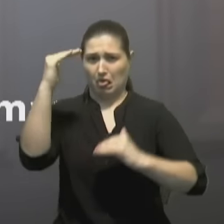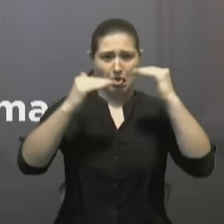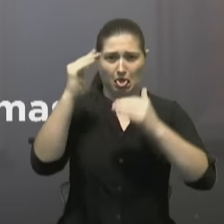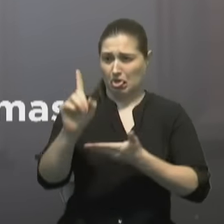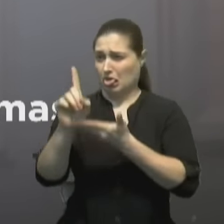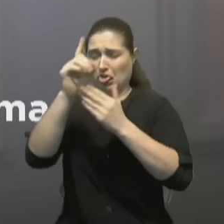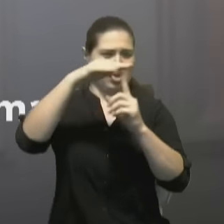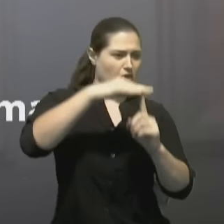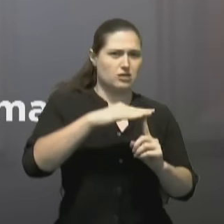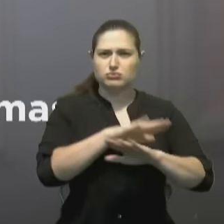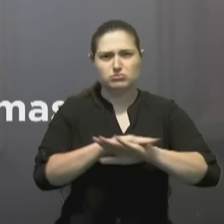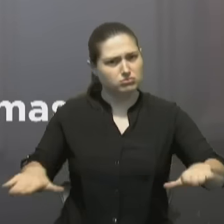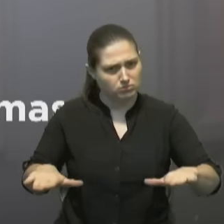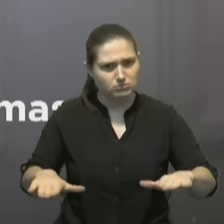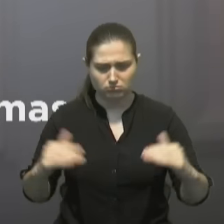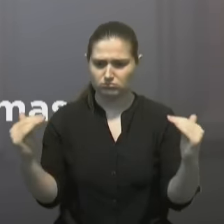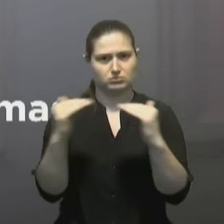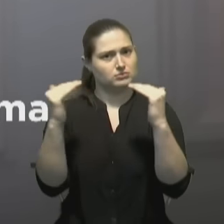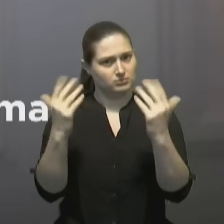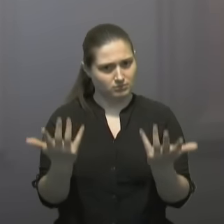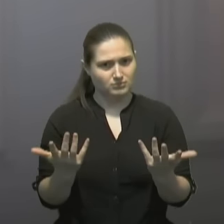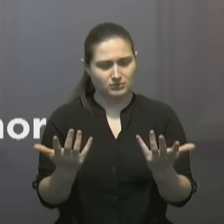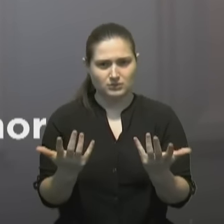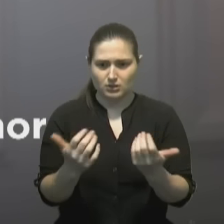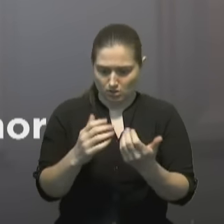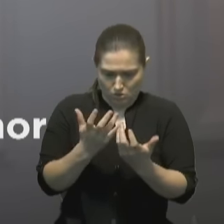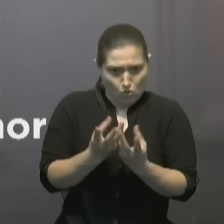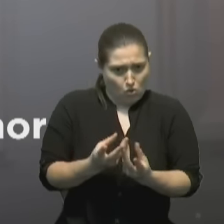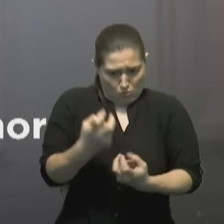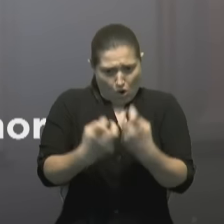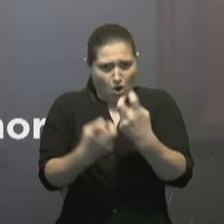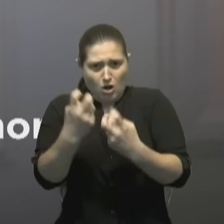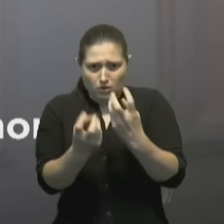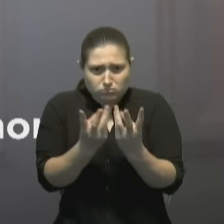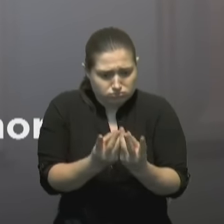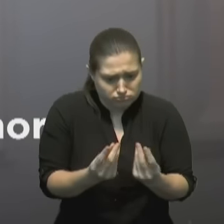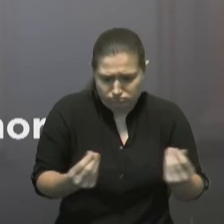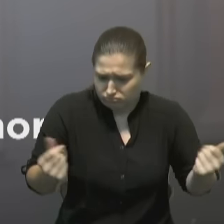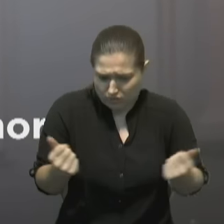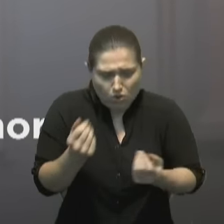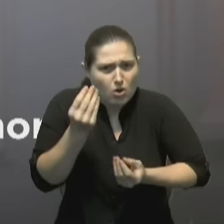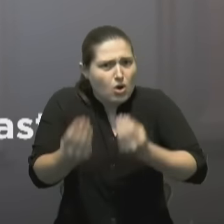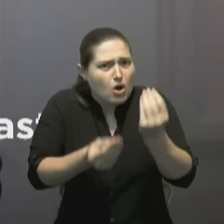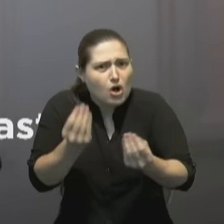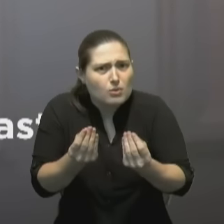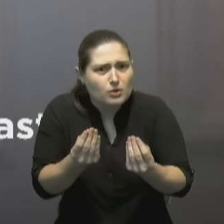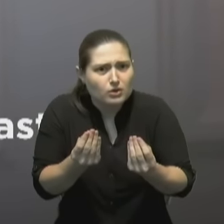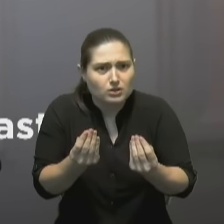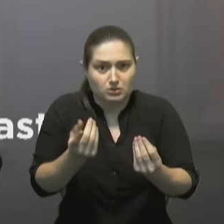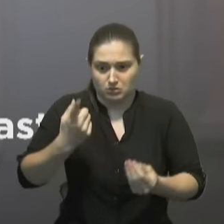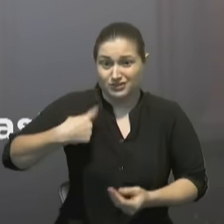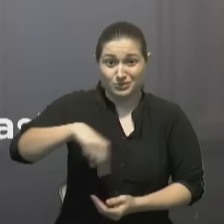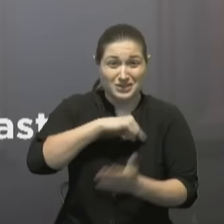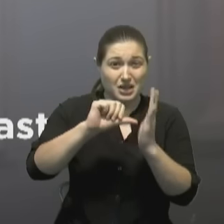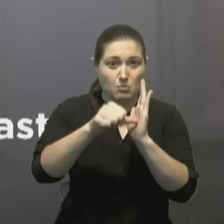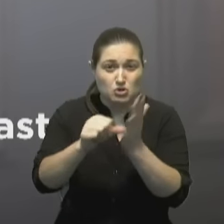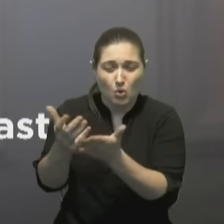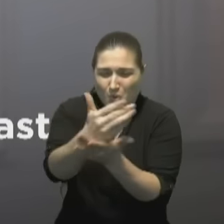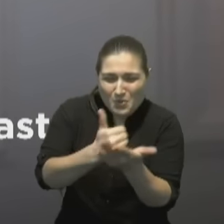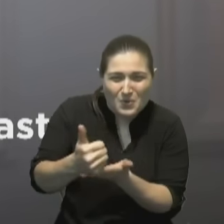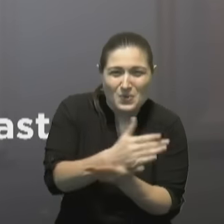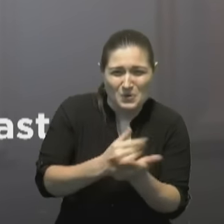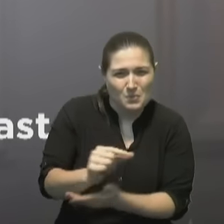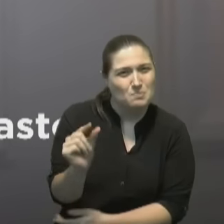será fácil resolver cada uno de estos problemas si seguimos siendo uno de los países con menor recaudación de impuestos